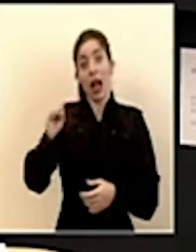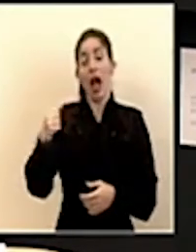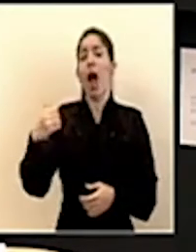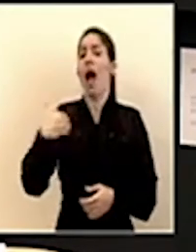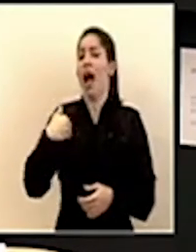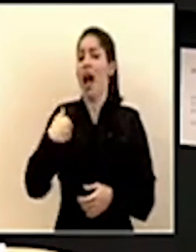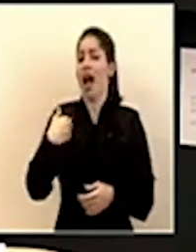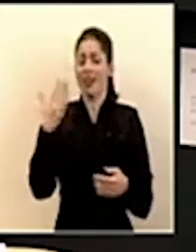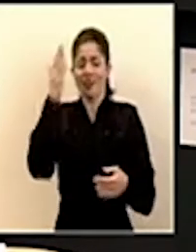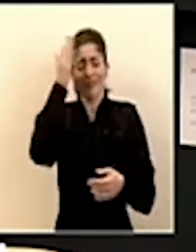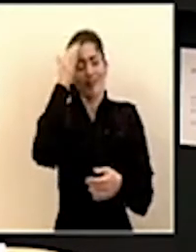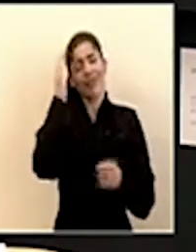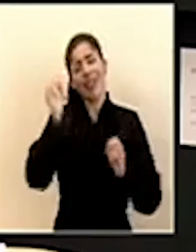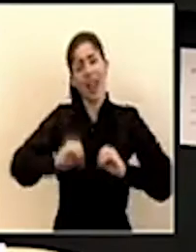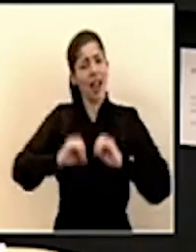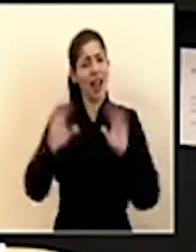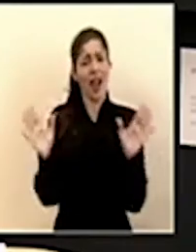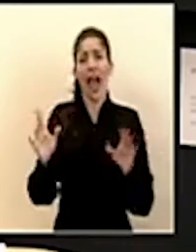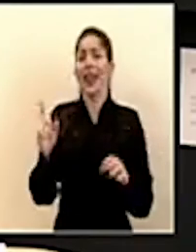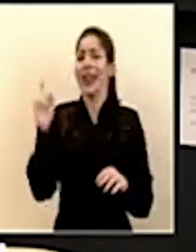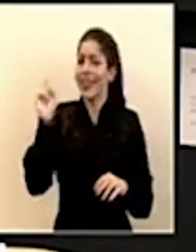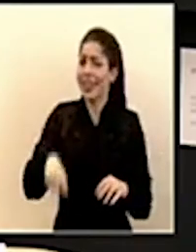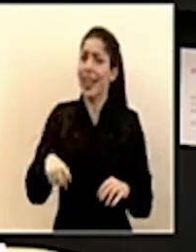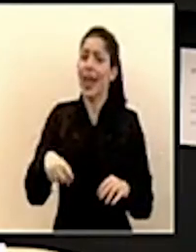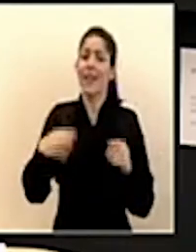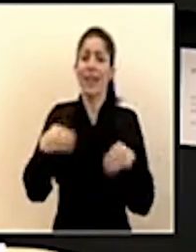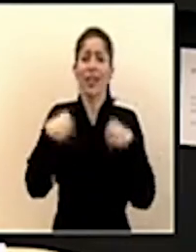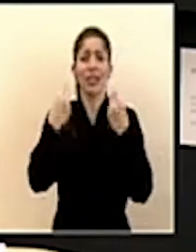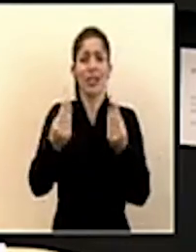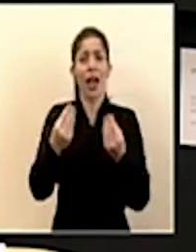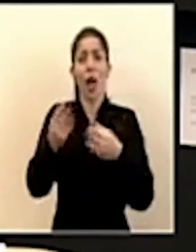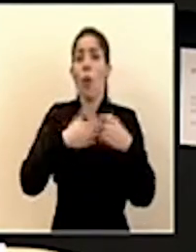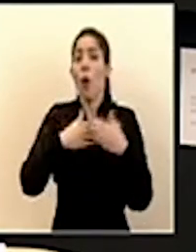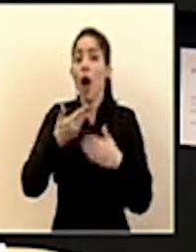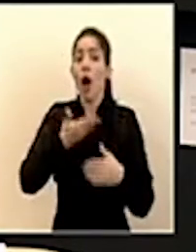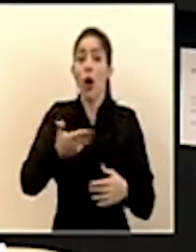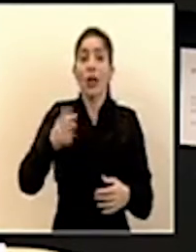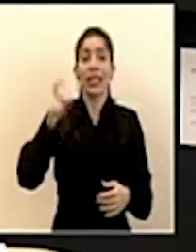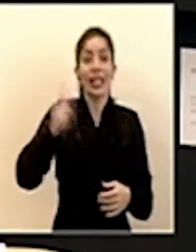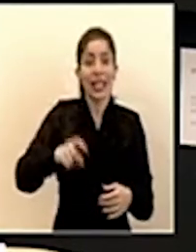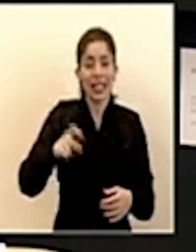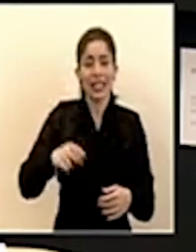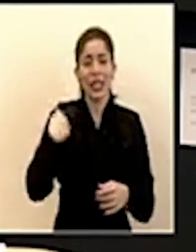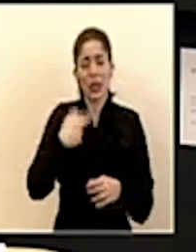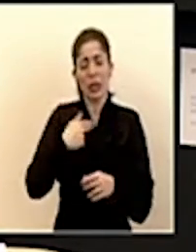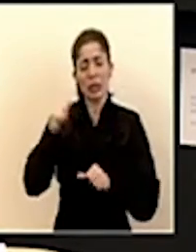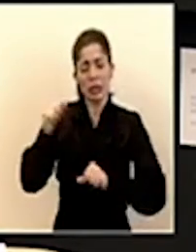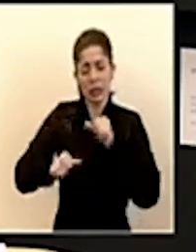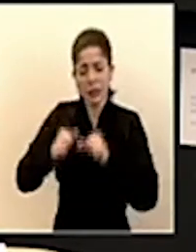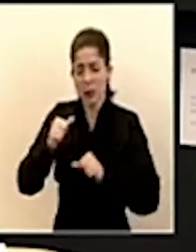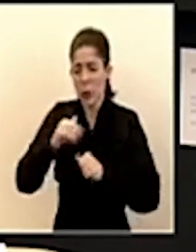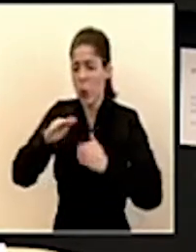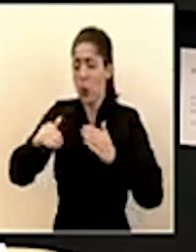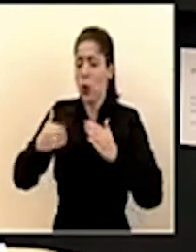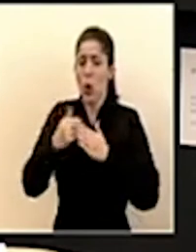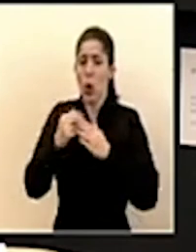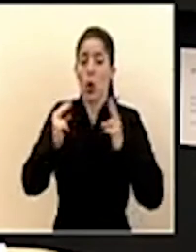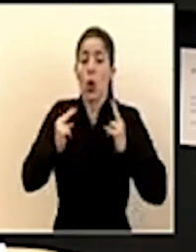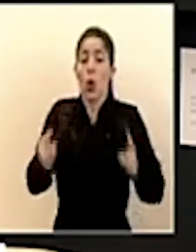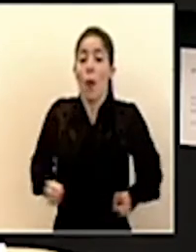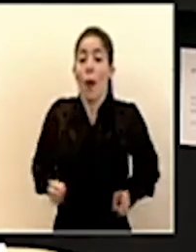clarísimo que tenemos que darles todo lo que necesiten hacer absolutamente todo lo humanamente